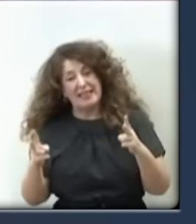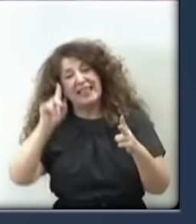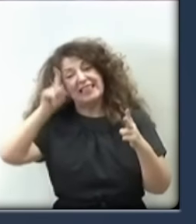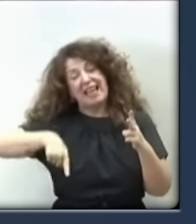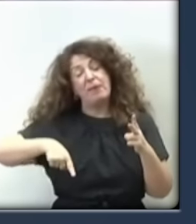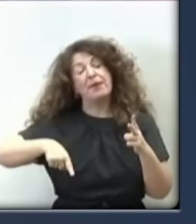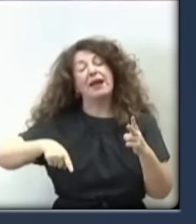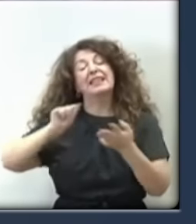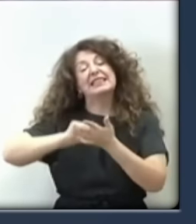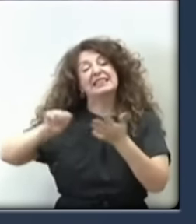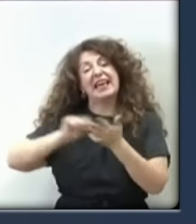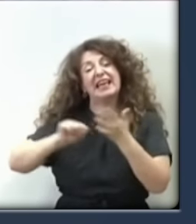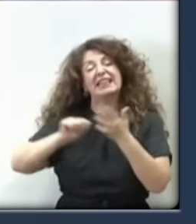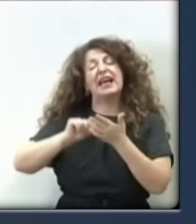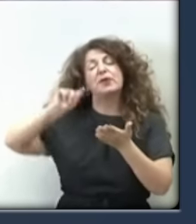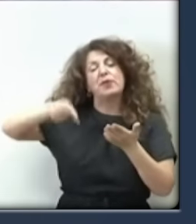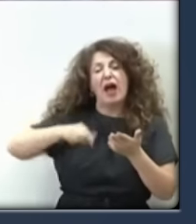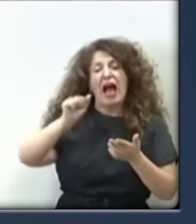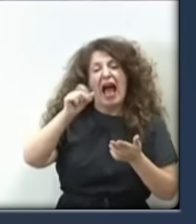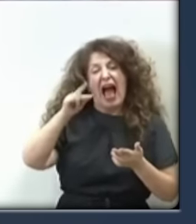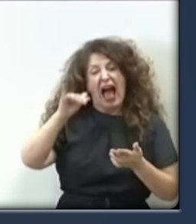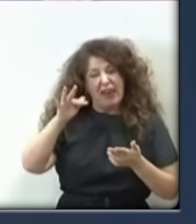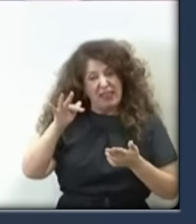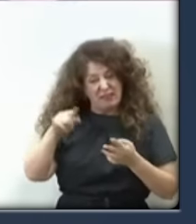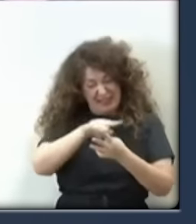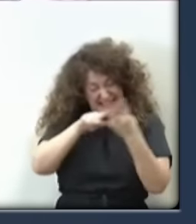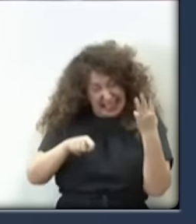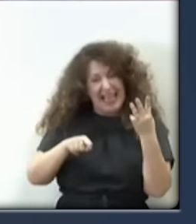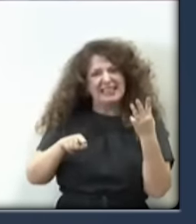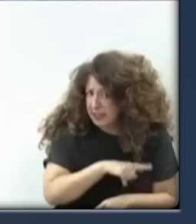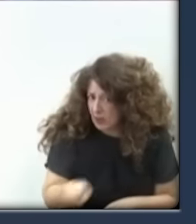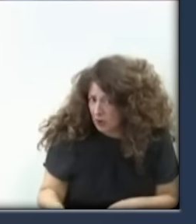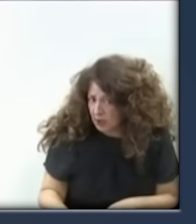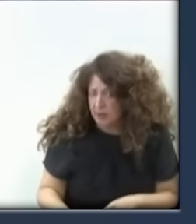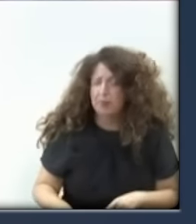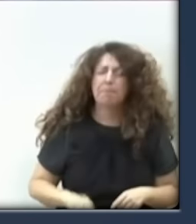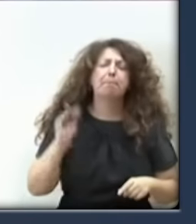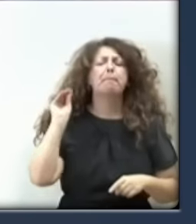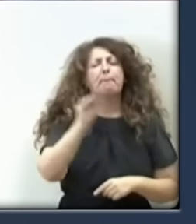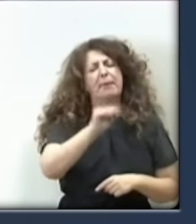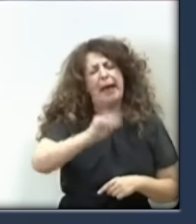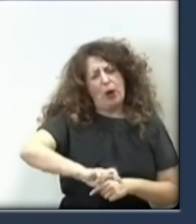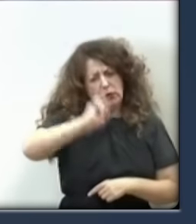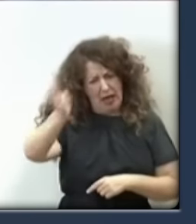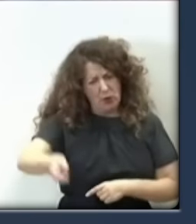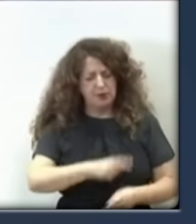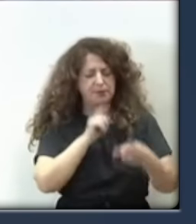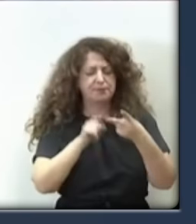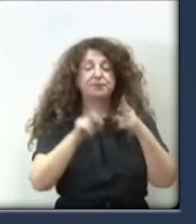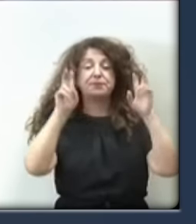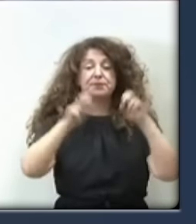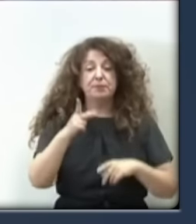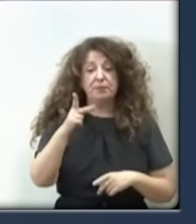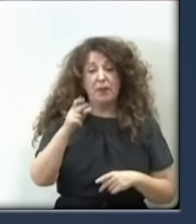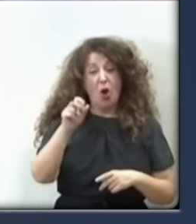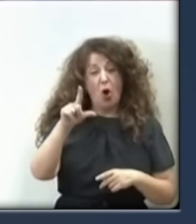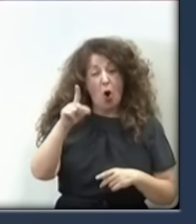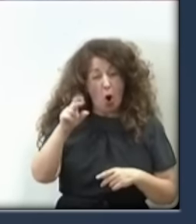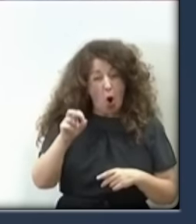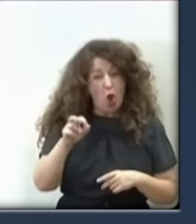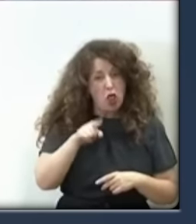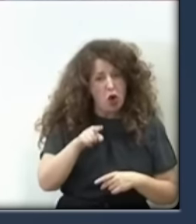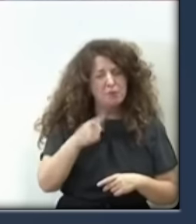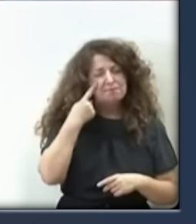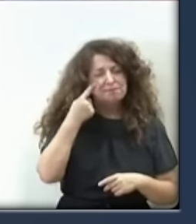los artífices de la contratación fraudulenta de las mascarillas? Segunda pregunta. La agenda de Coldo demuestra que Coldo se